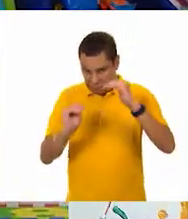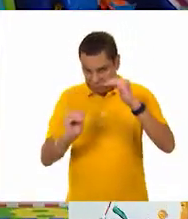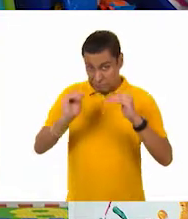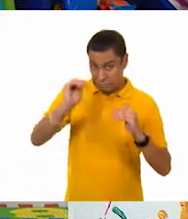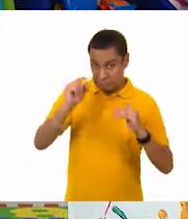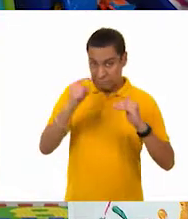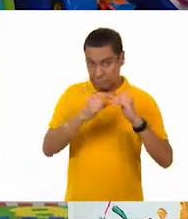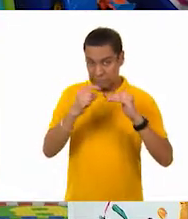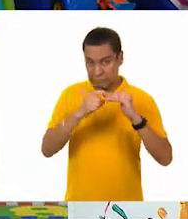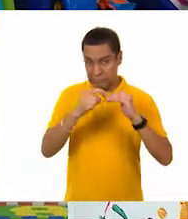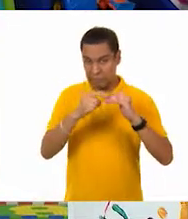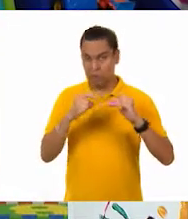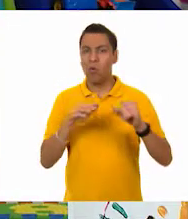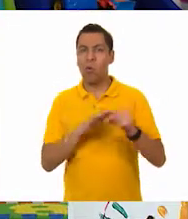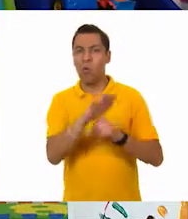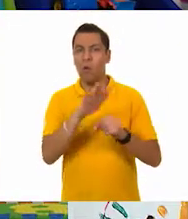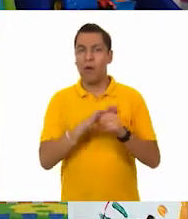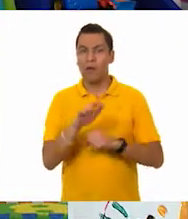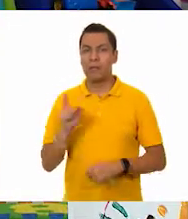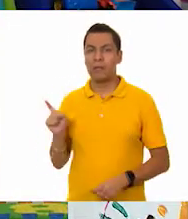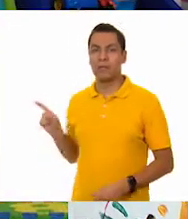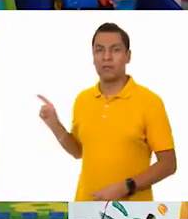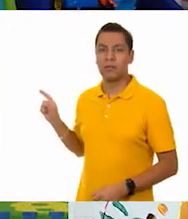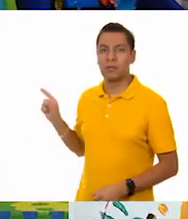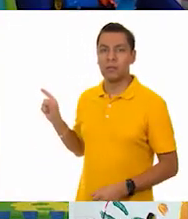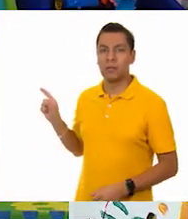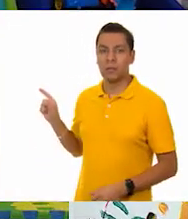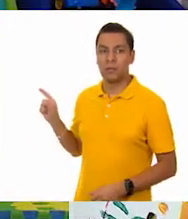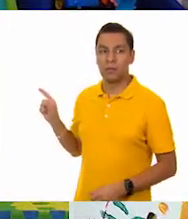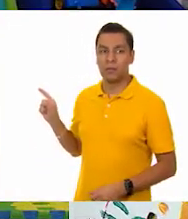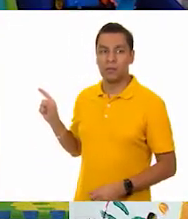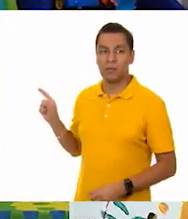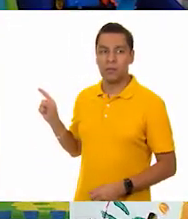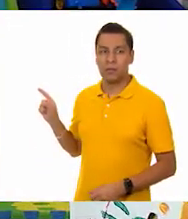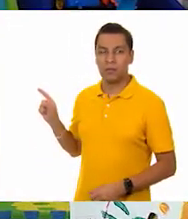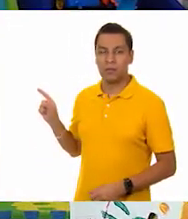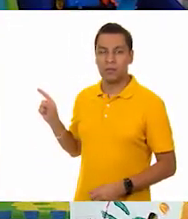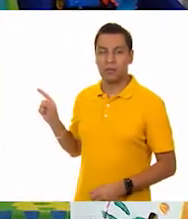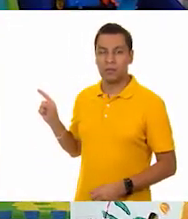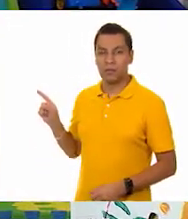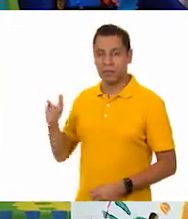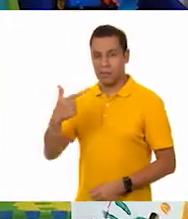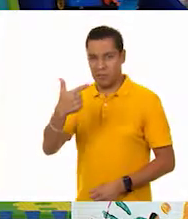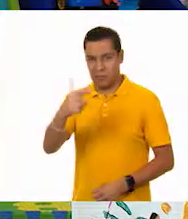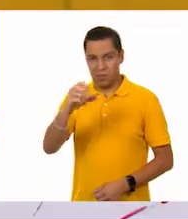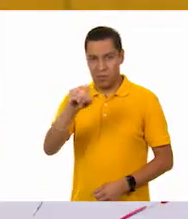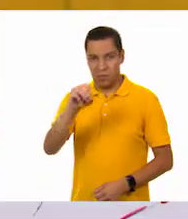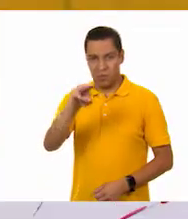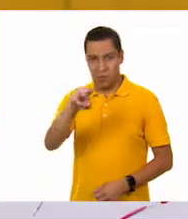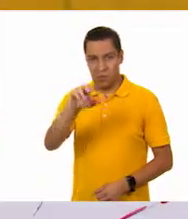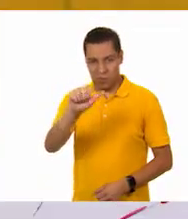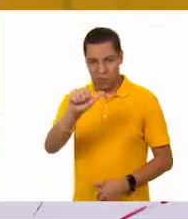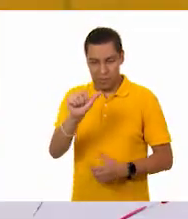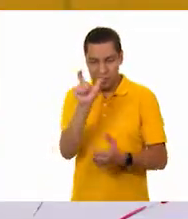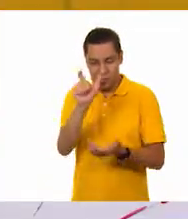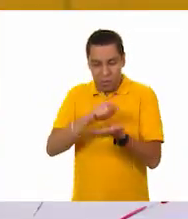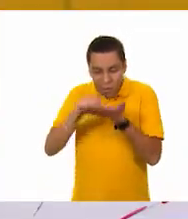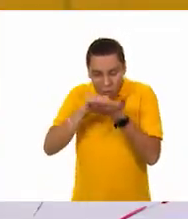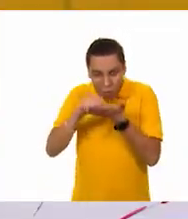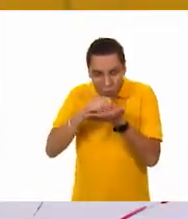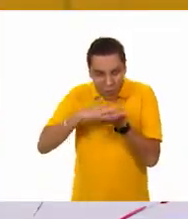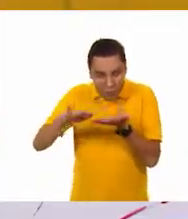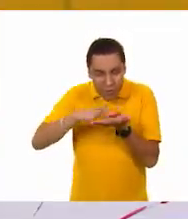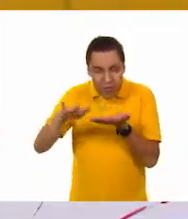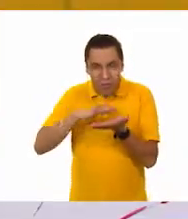qué objeto es el que está aquí. Vamos a averiguarlo. ¡Ah! ¡La goma! ¡La goma! ¡No puede